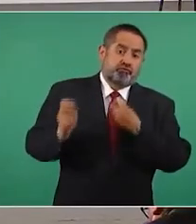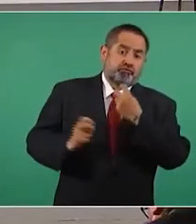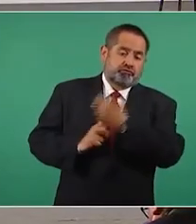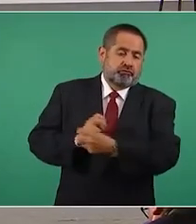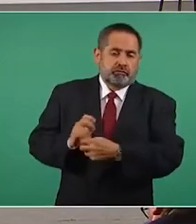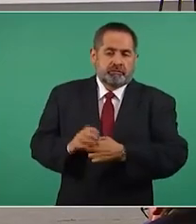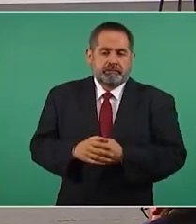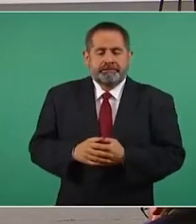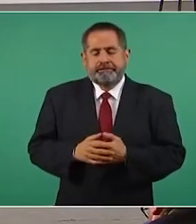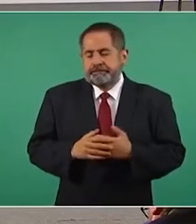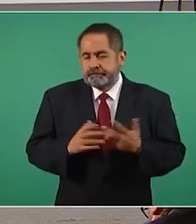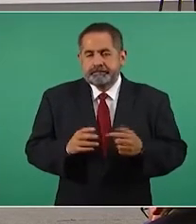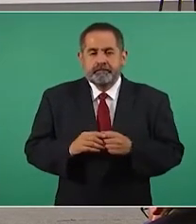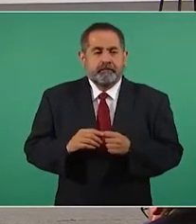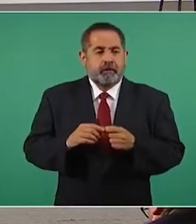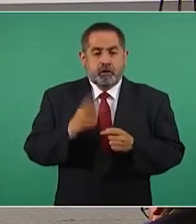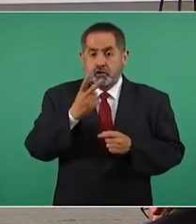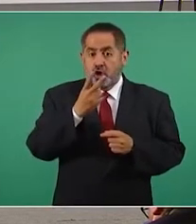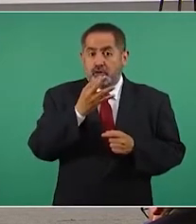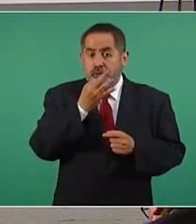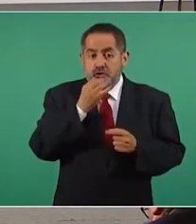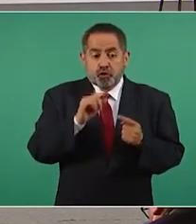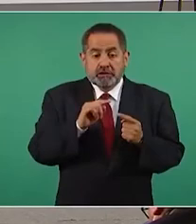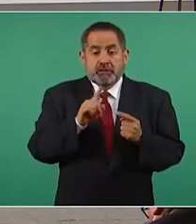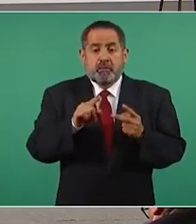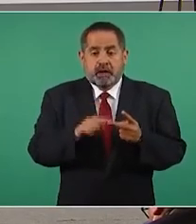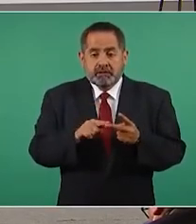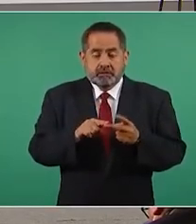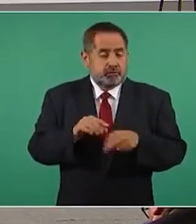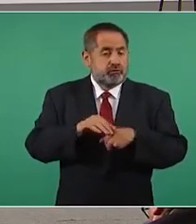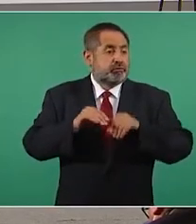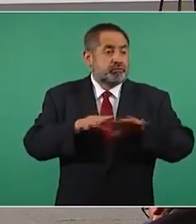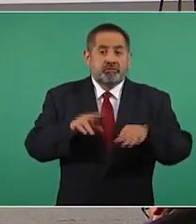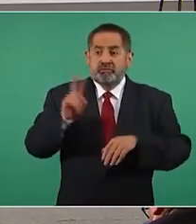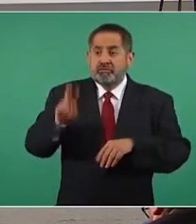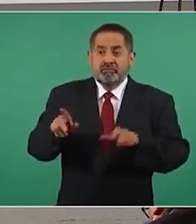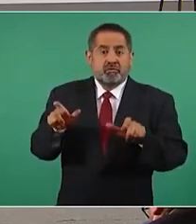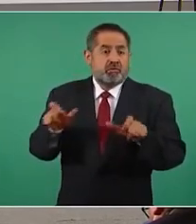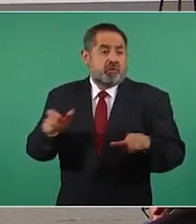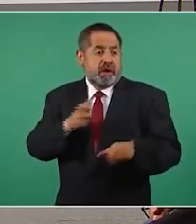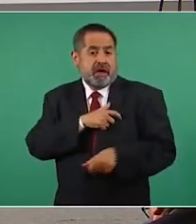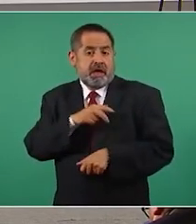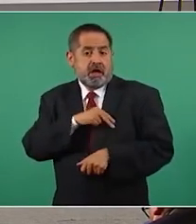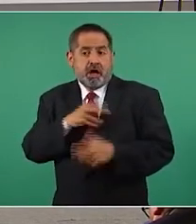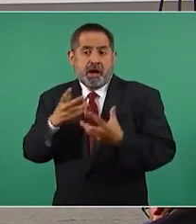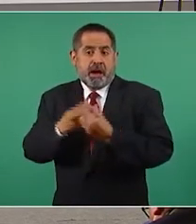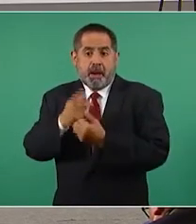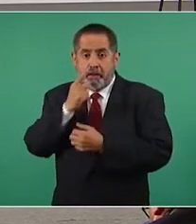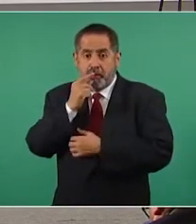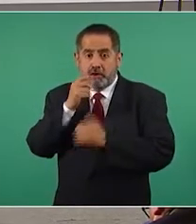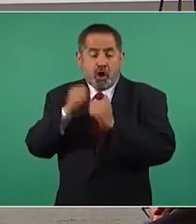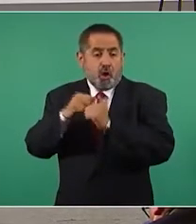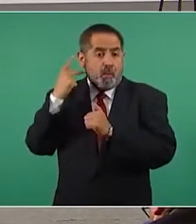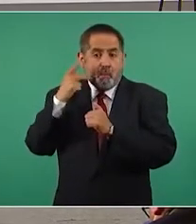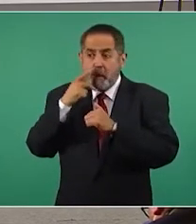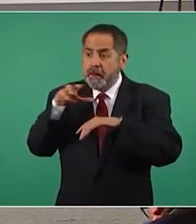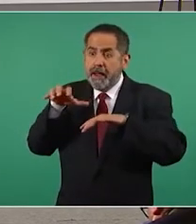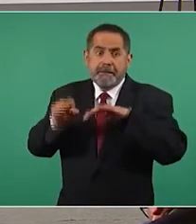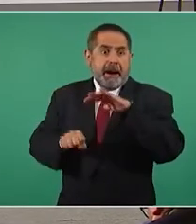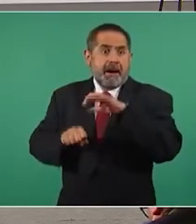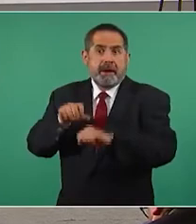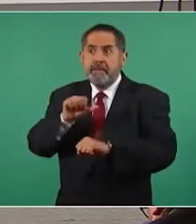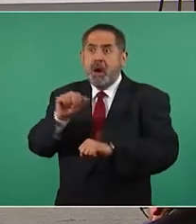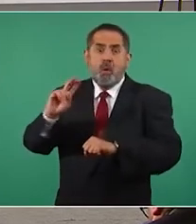Dos minutos más tarde, vuelve a publicar otro tuit. En tiempo real, la Guardia Nacional y la Policía Poblana están tomando las instalaciones de la